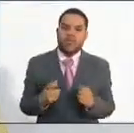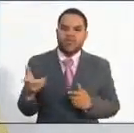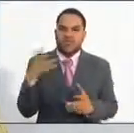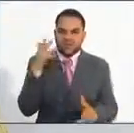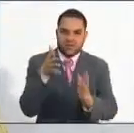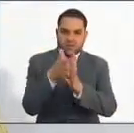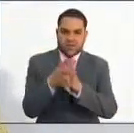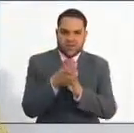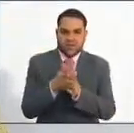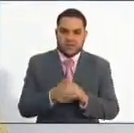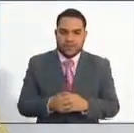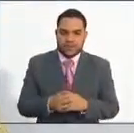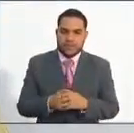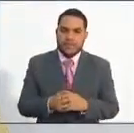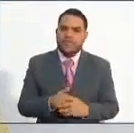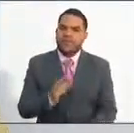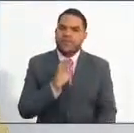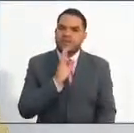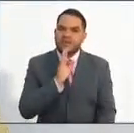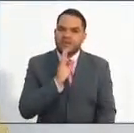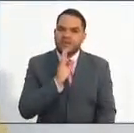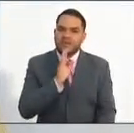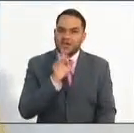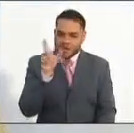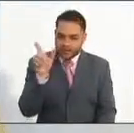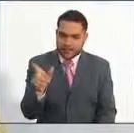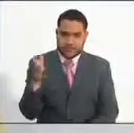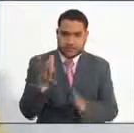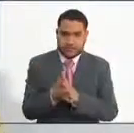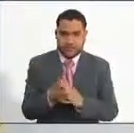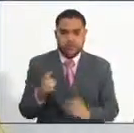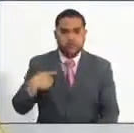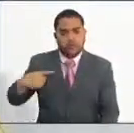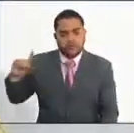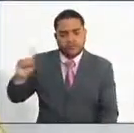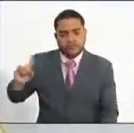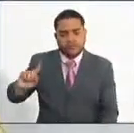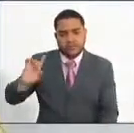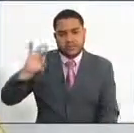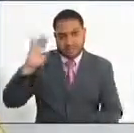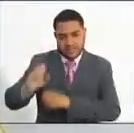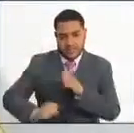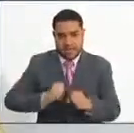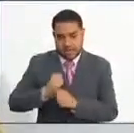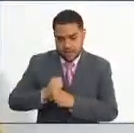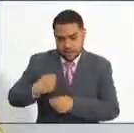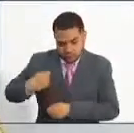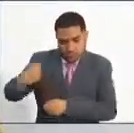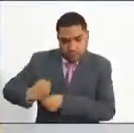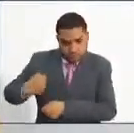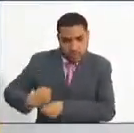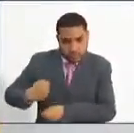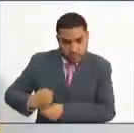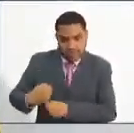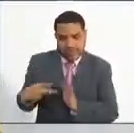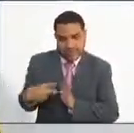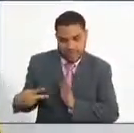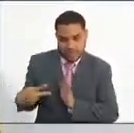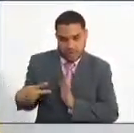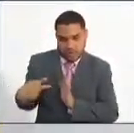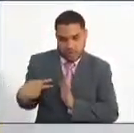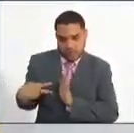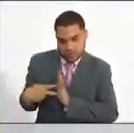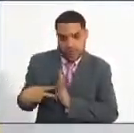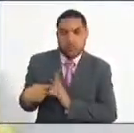máster, la formula una persona que dice llevo 15 años desempeñando un empleo de nivel técnico, sin